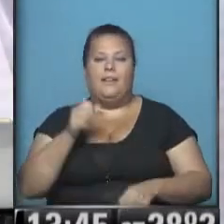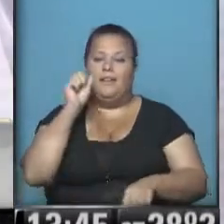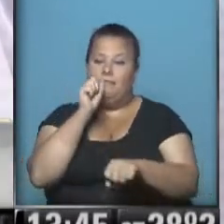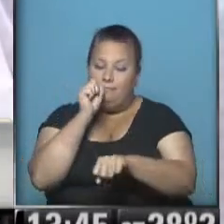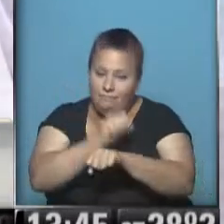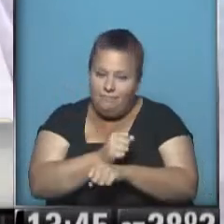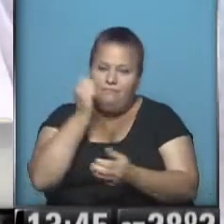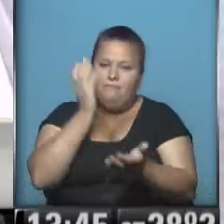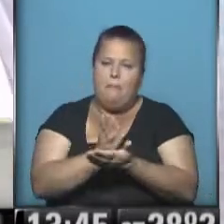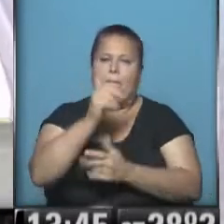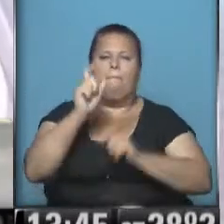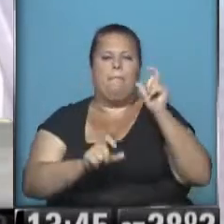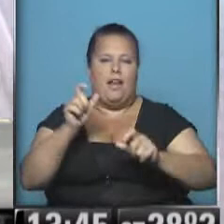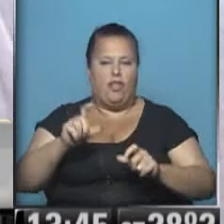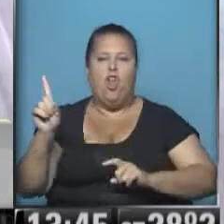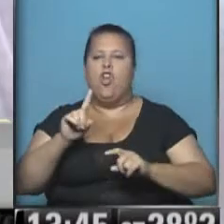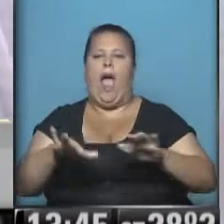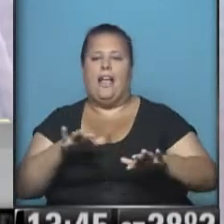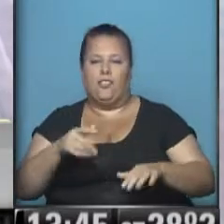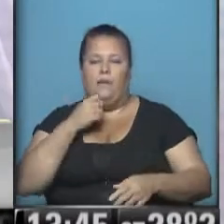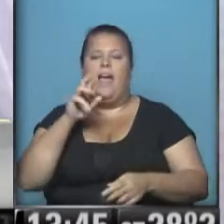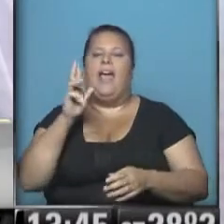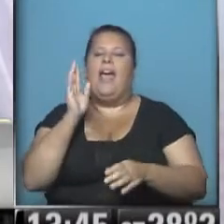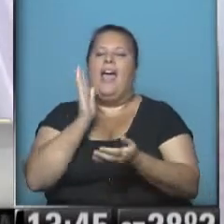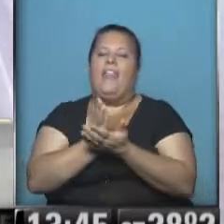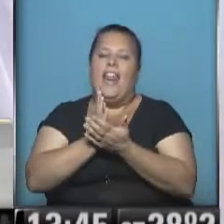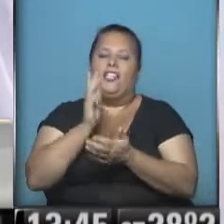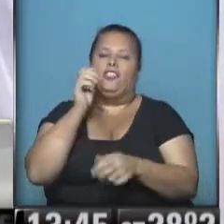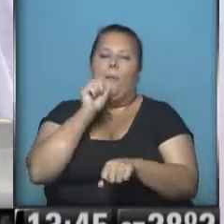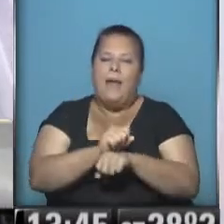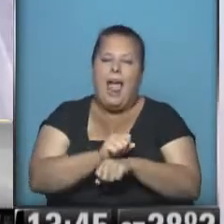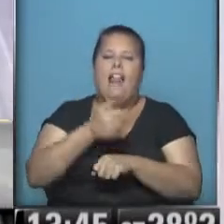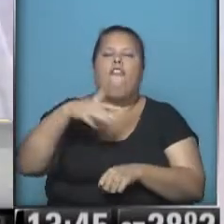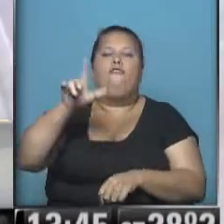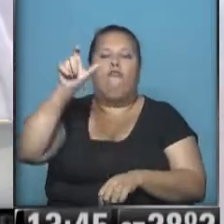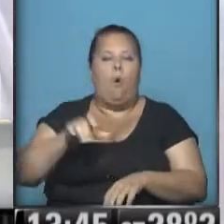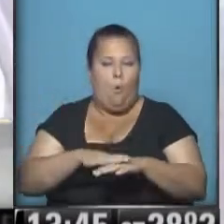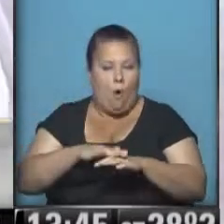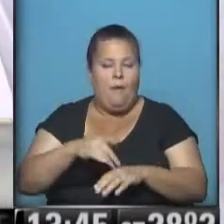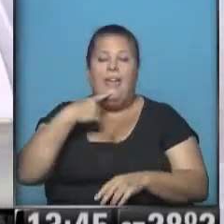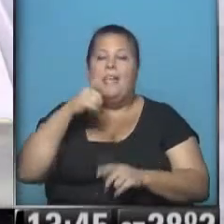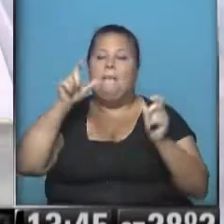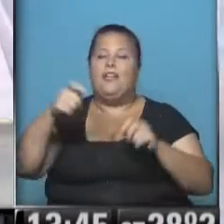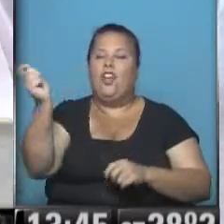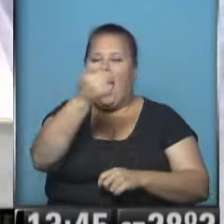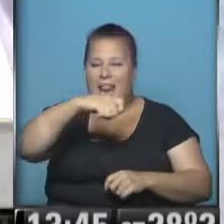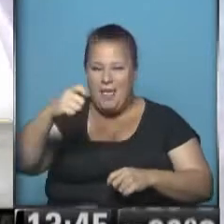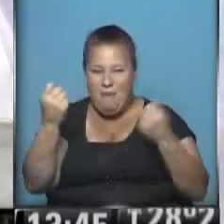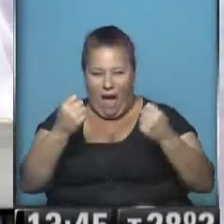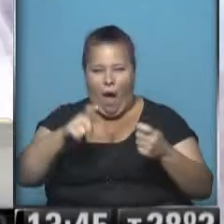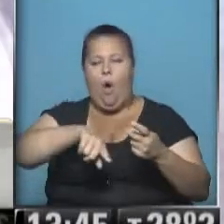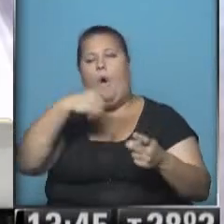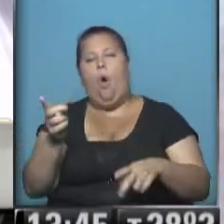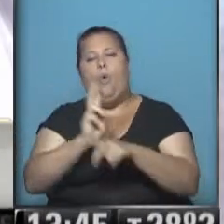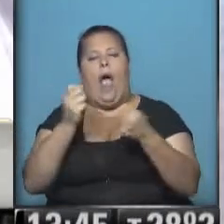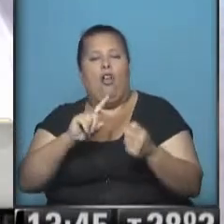personas, no acciones. O sea, se llama derecho penal de autor. Habla de limpia vidrios y de cuidacoche. Pero uno no puede